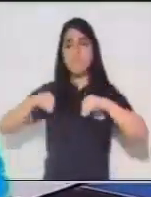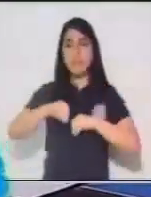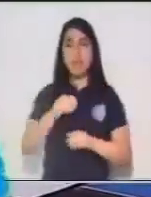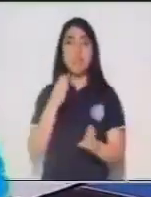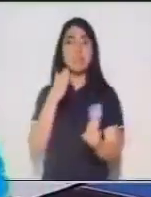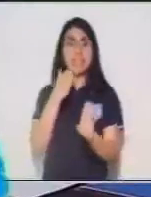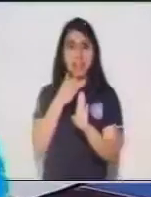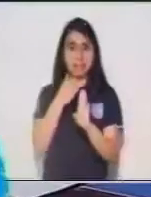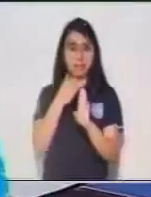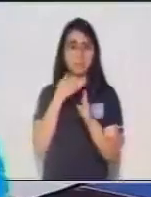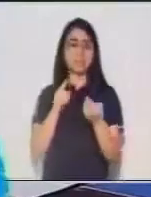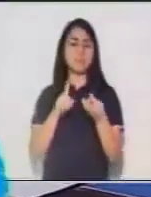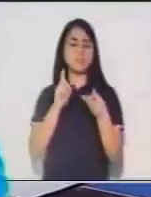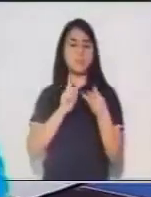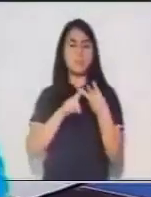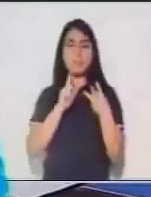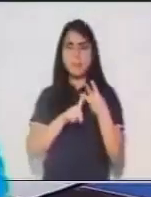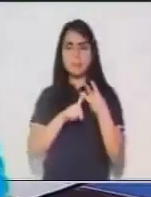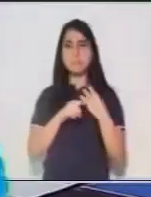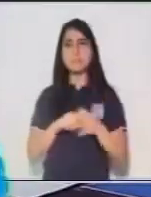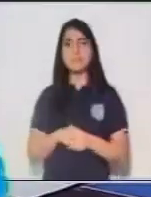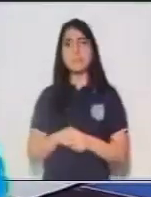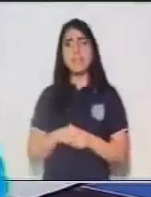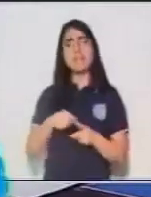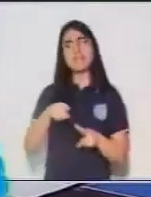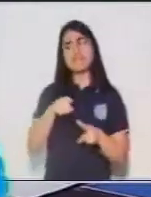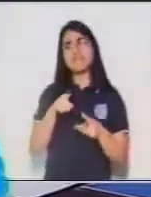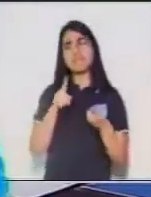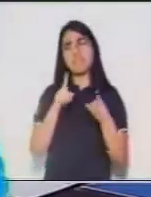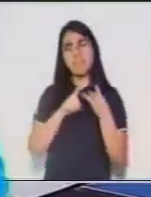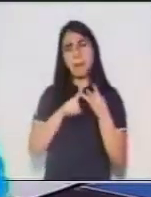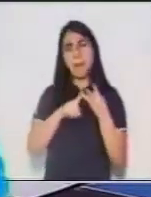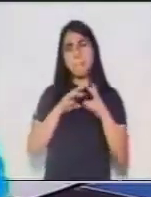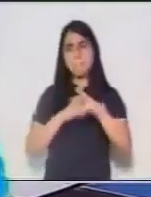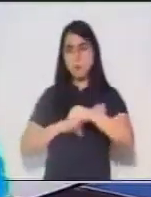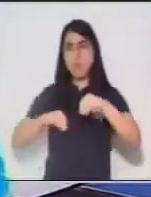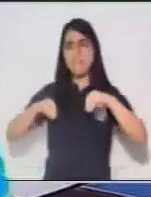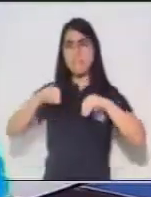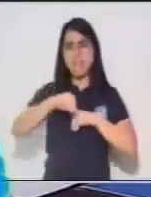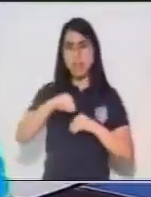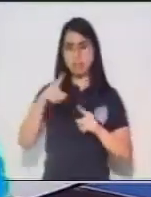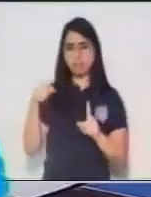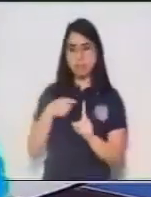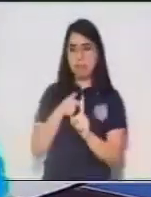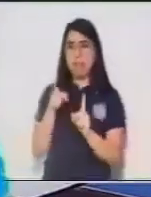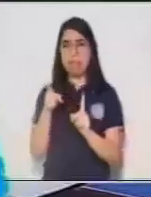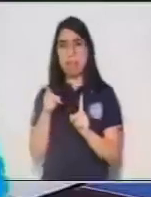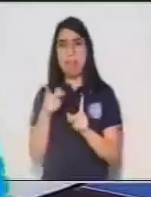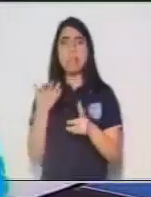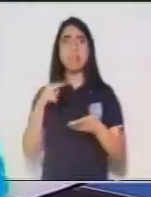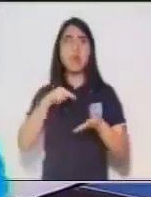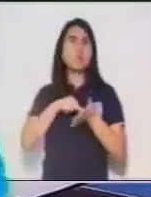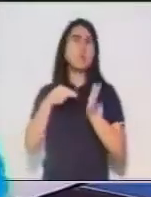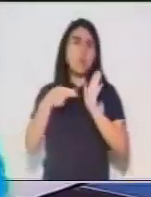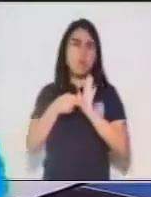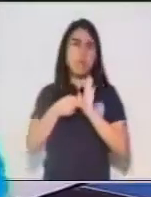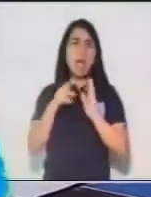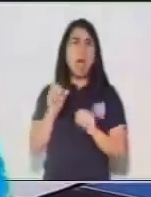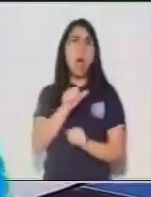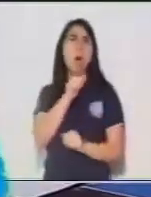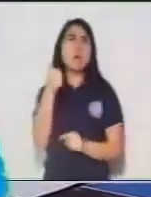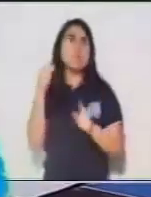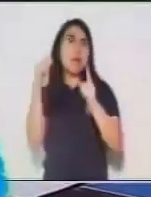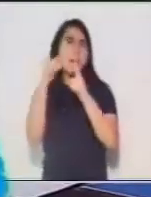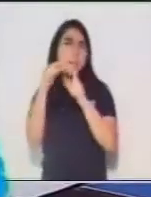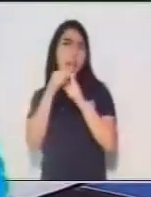que queremos ubicar como modificador indirecto, es decir, que tenemos una palabra de enlace y un término.